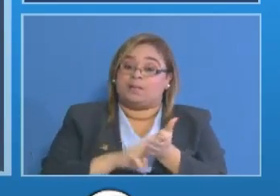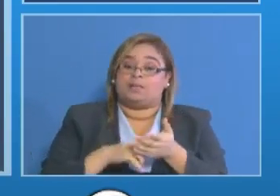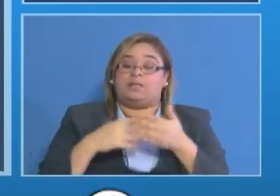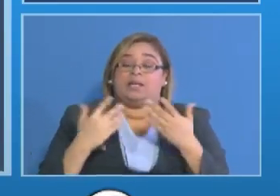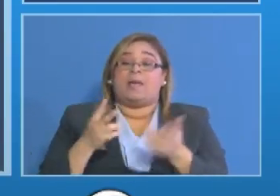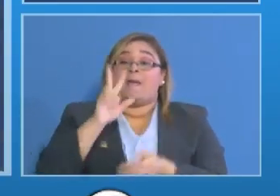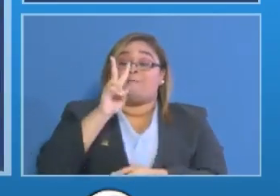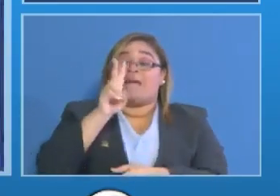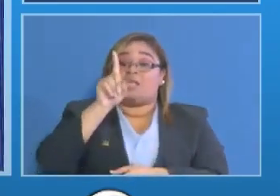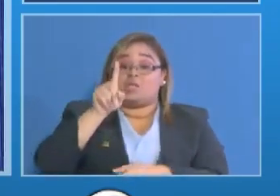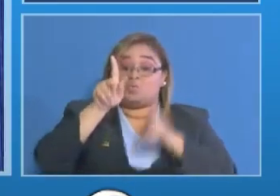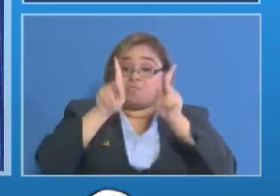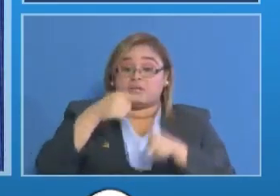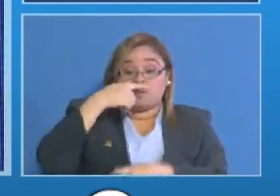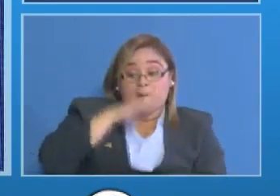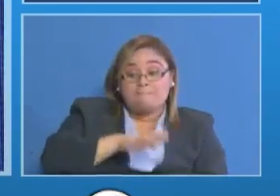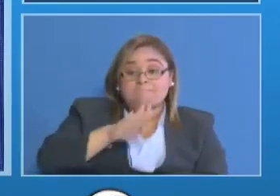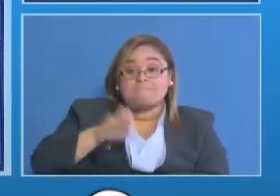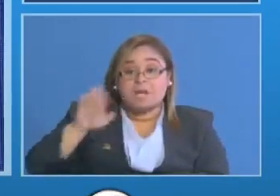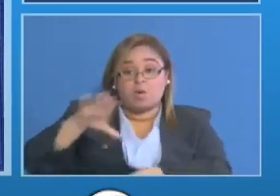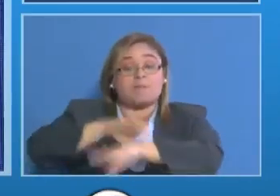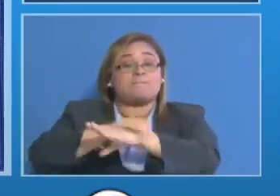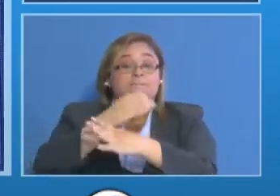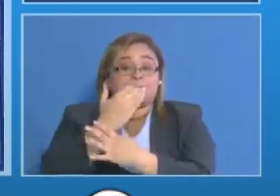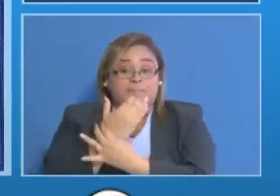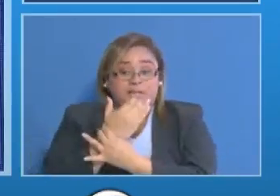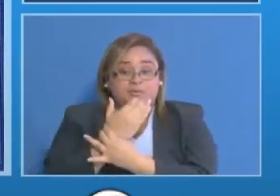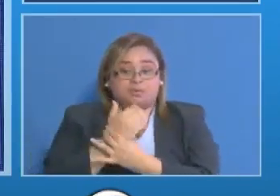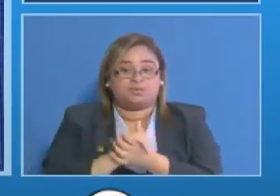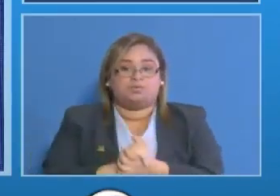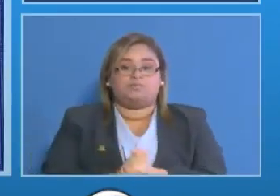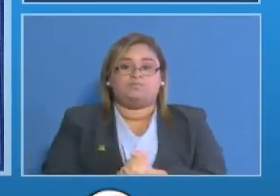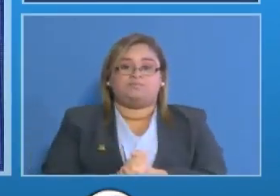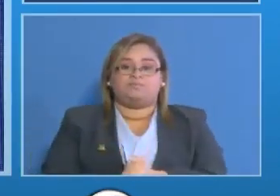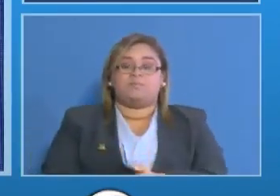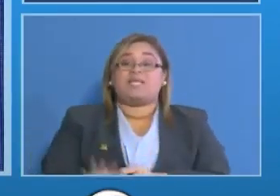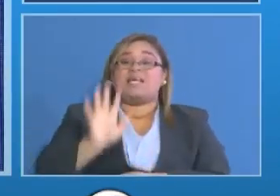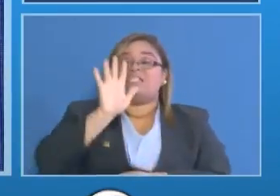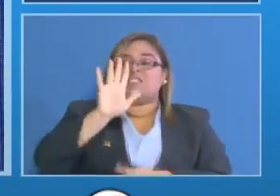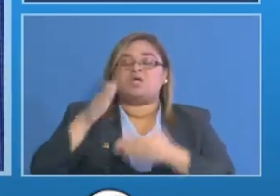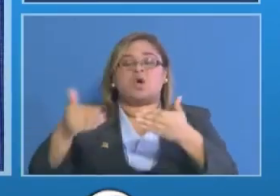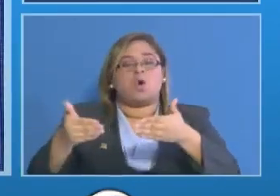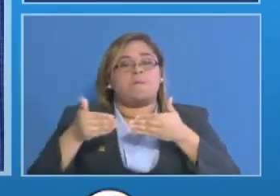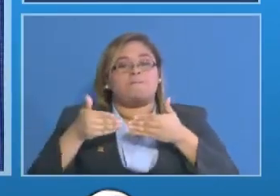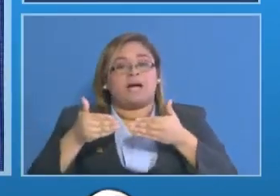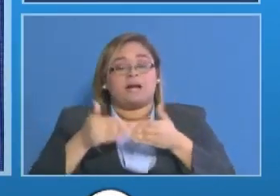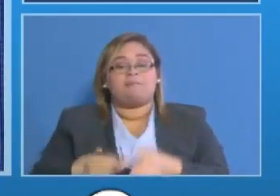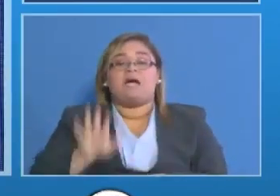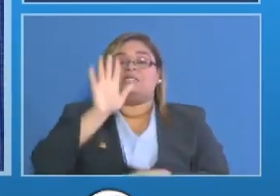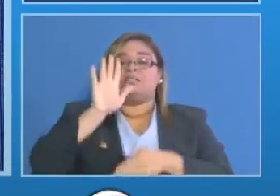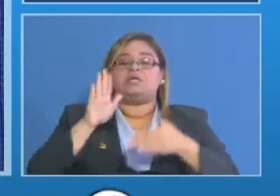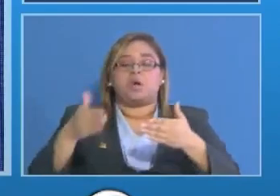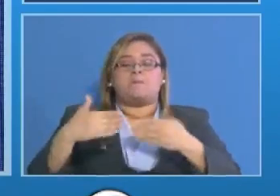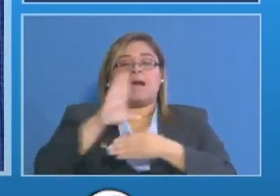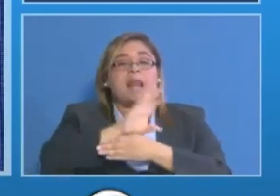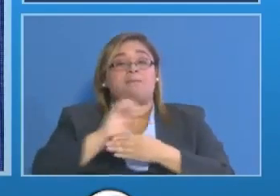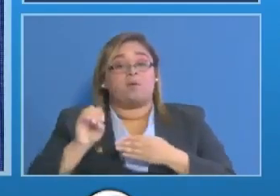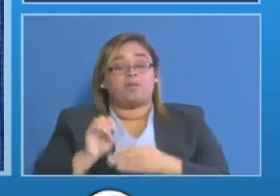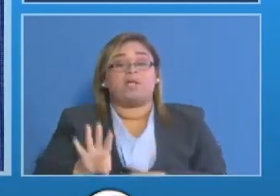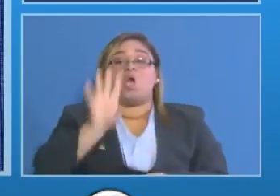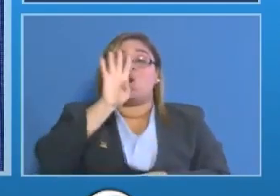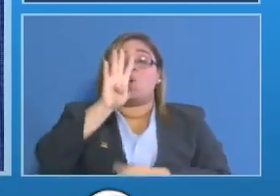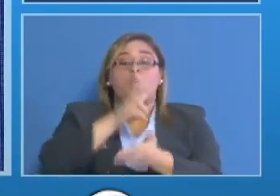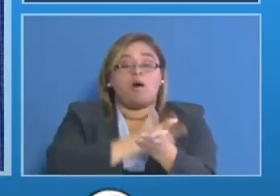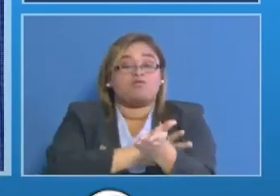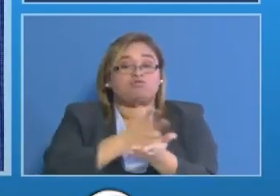21 menores de edad retenidos fueron 5 de Panamá 5 de Panamá Oeste 4 de